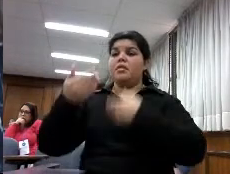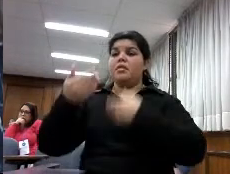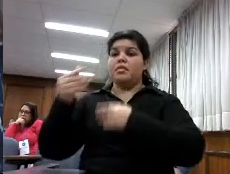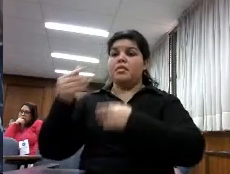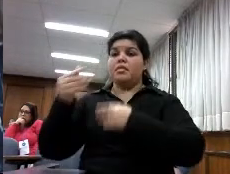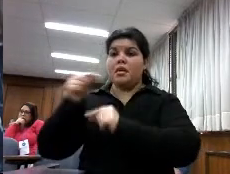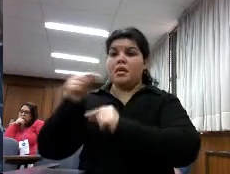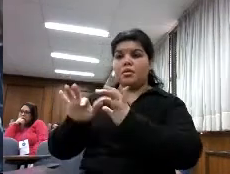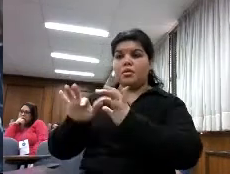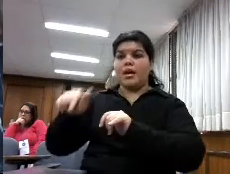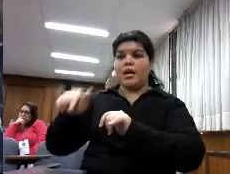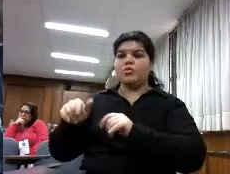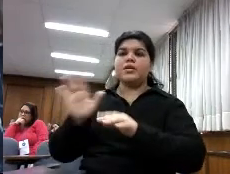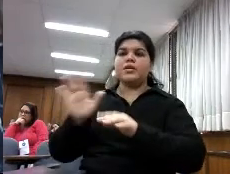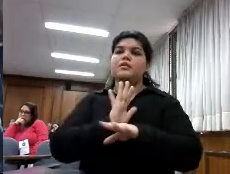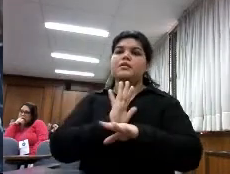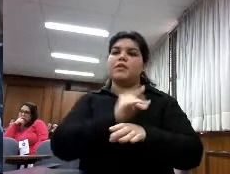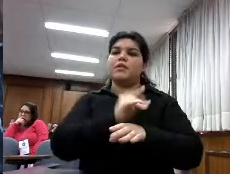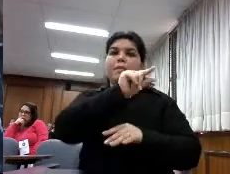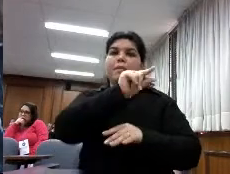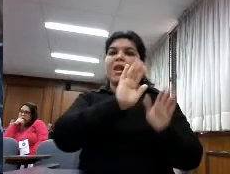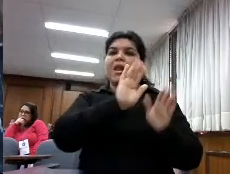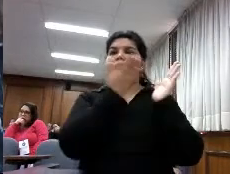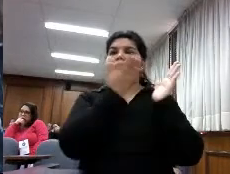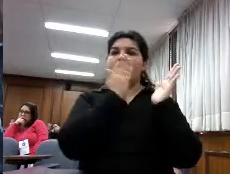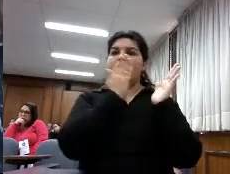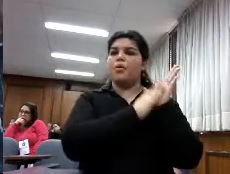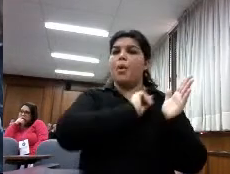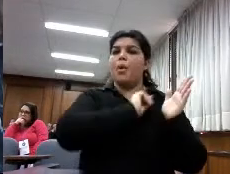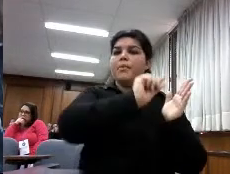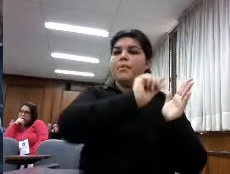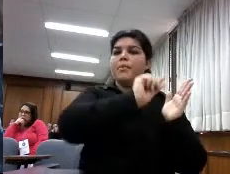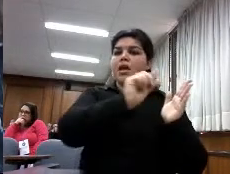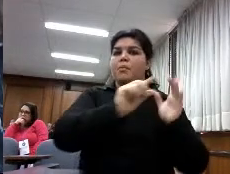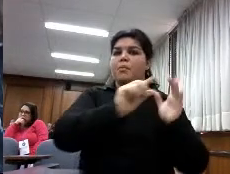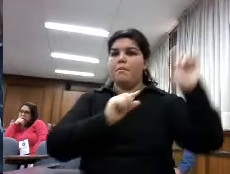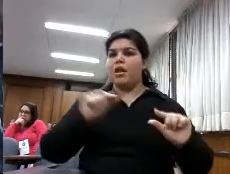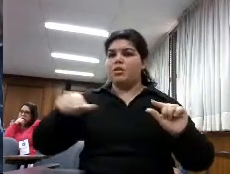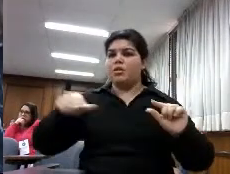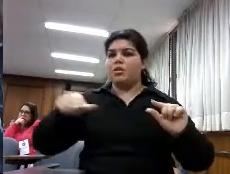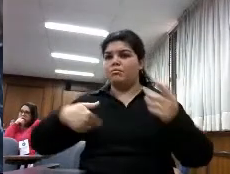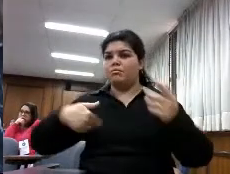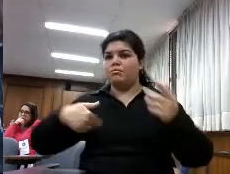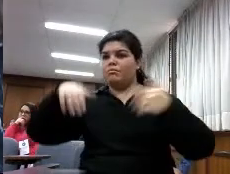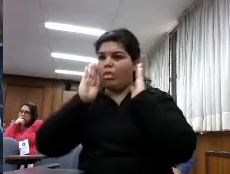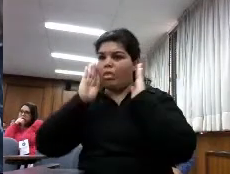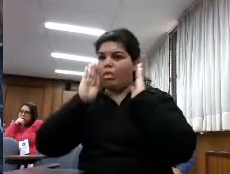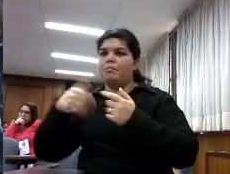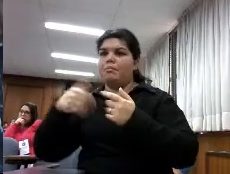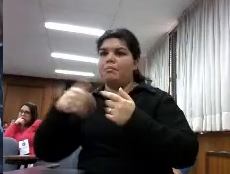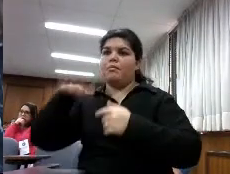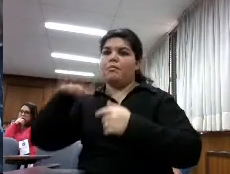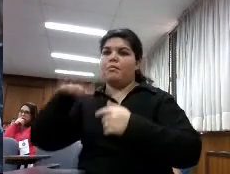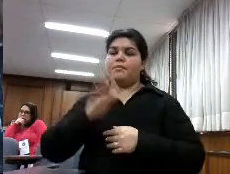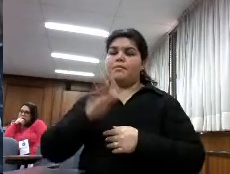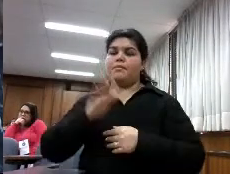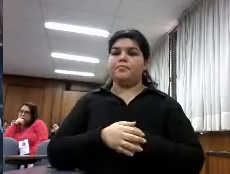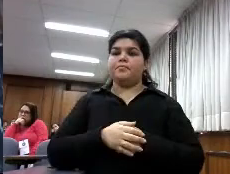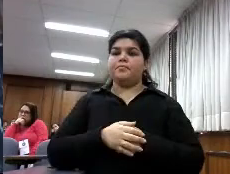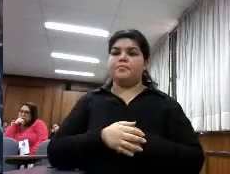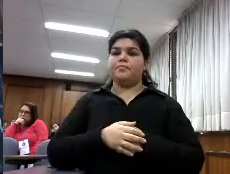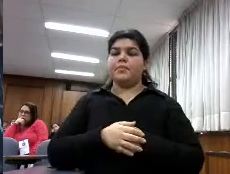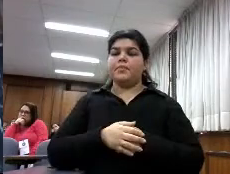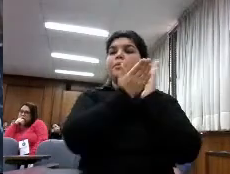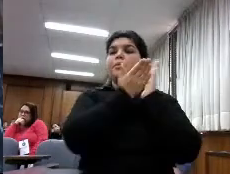en los préstamos de libros impresos fundamentalmente esa sería la cuestión lo que más valoran son esto